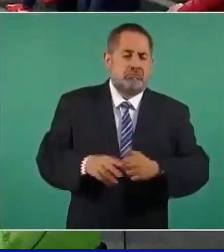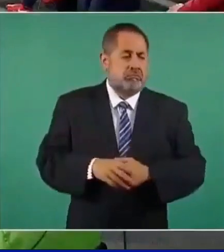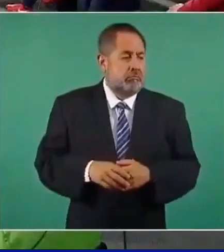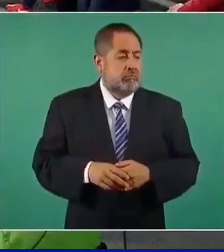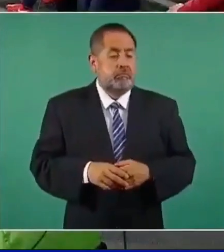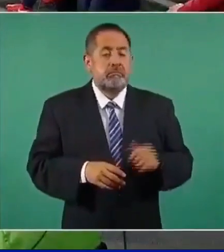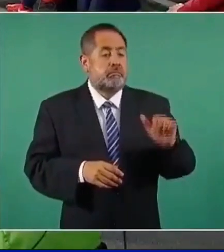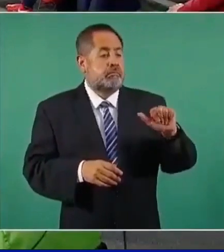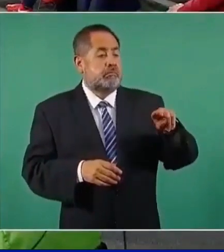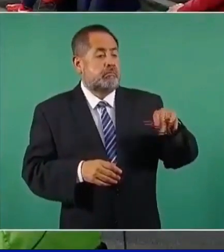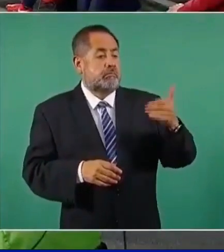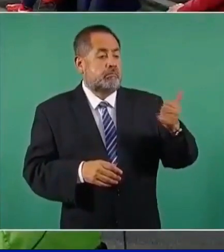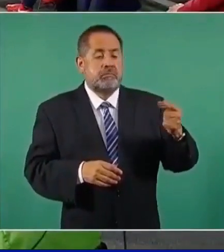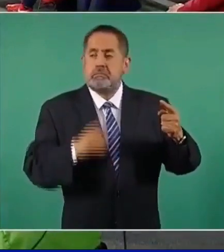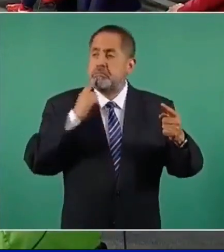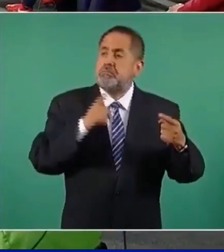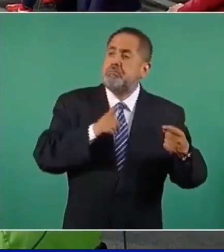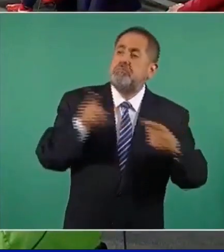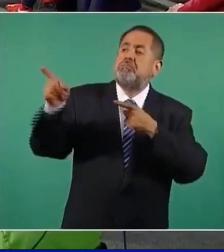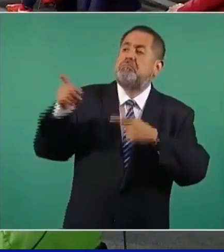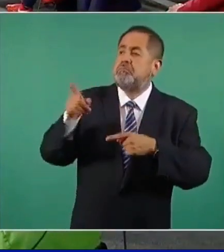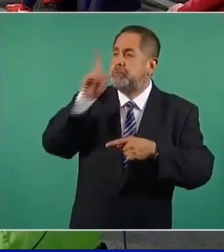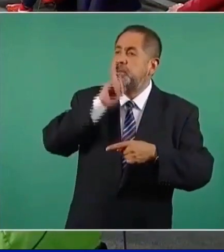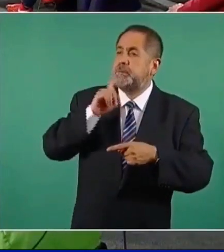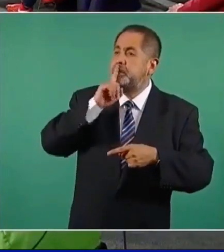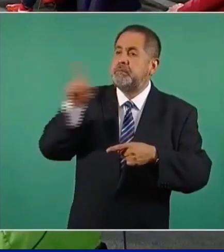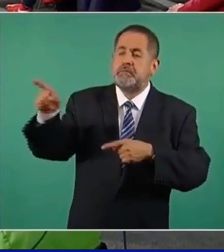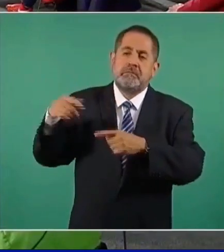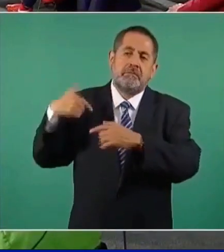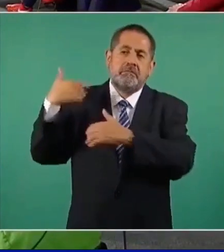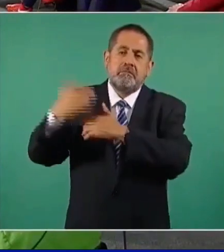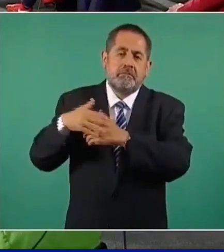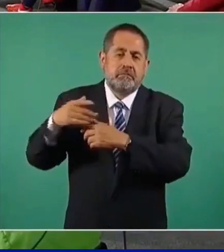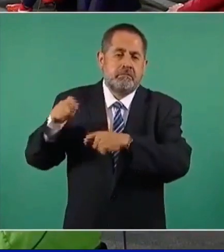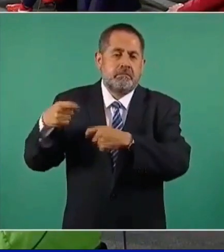mentiroso a usted y que lo quiere descarrilar para la asociación presidencial.